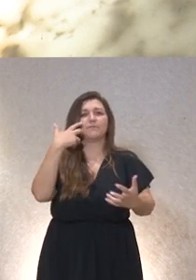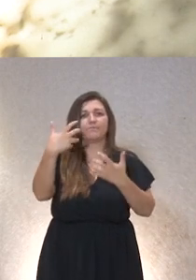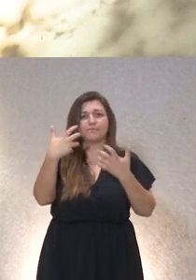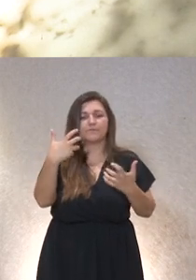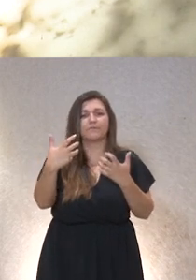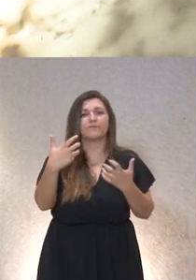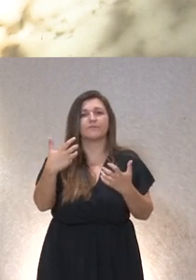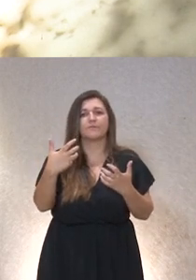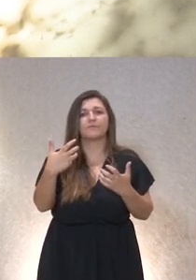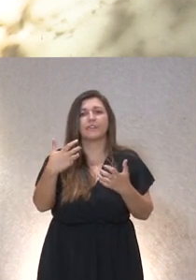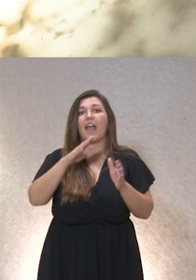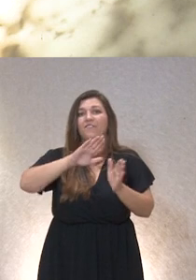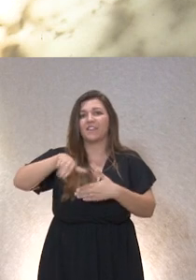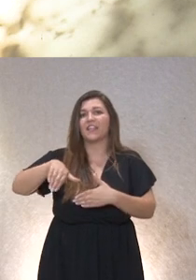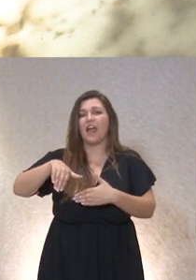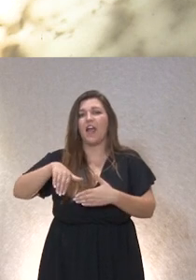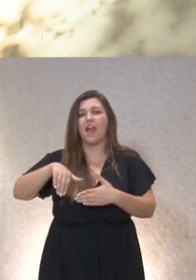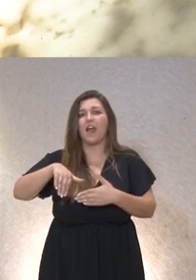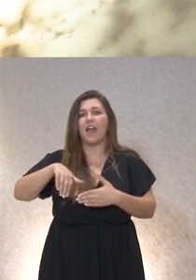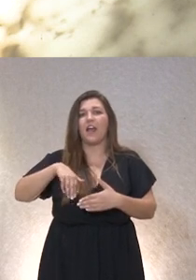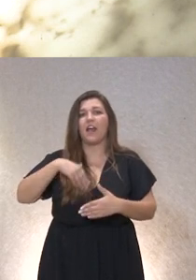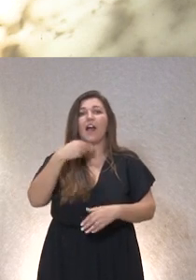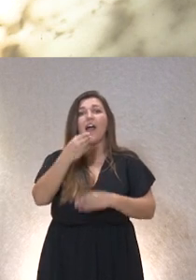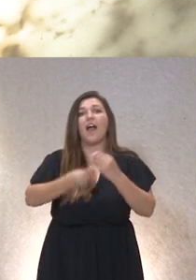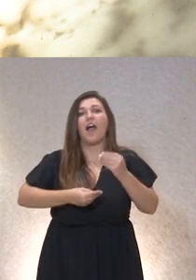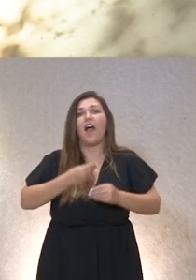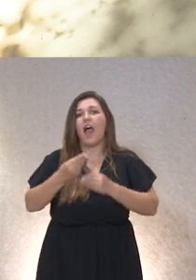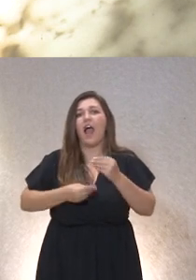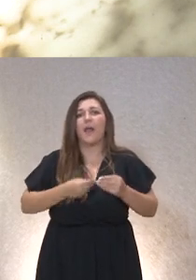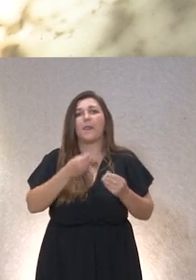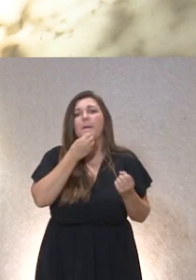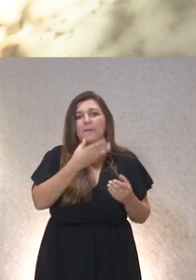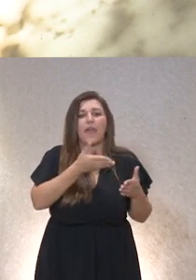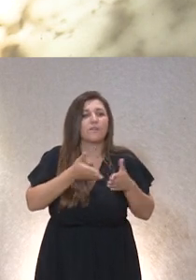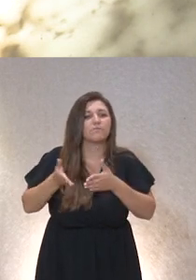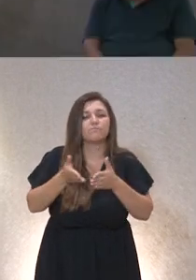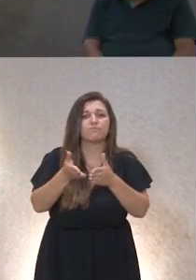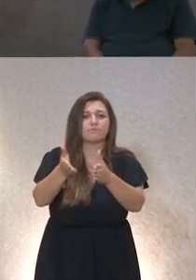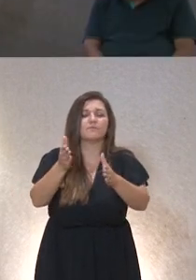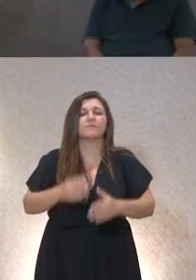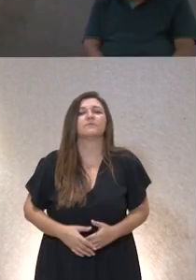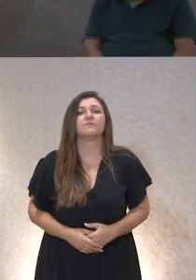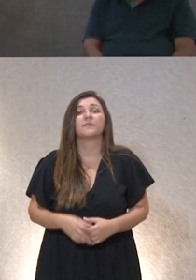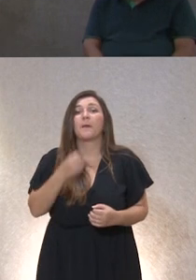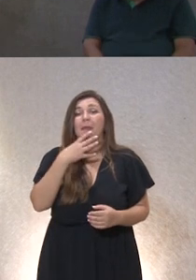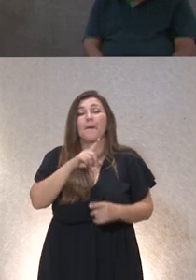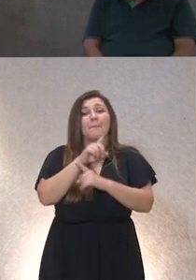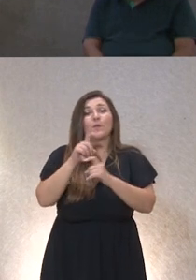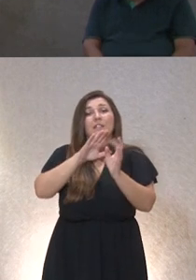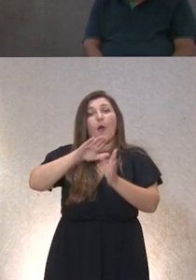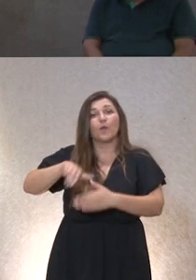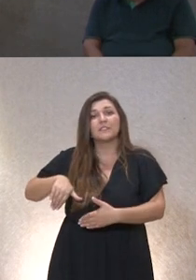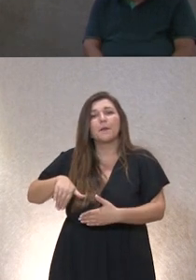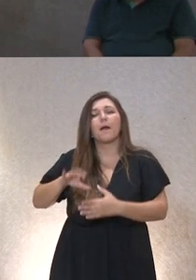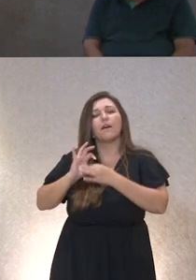bueno y se va a poder llevar a cabo pues eso una reconducirlo todo y muy bien yo creo que la última pregunta estaba ya